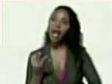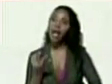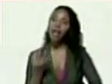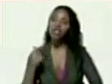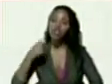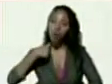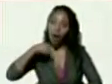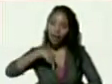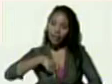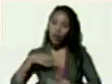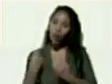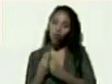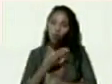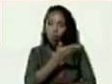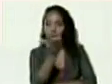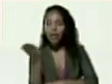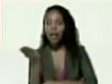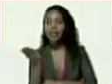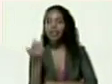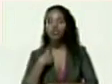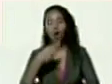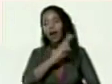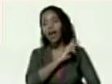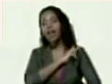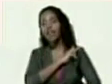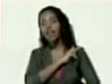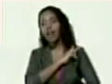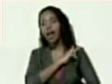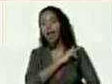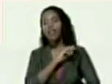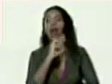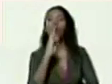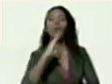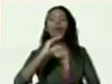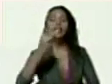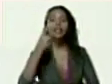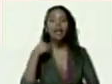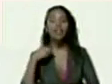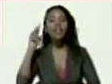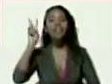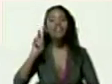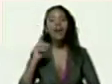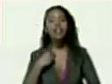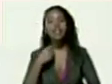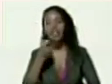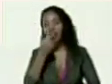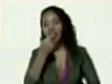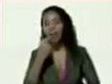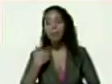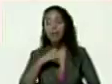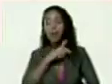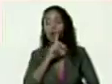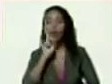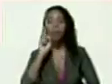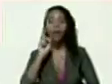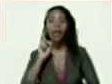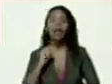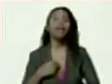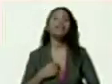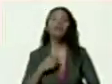con ustedes soy jefa de la VH de Valle Verde mi nombre es Beatriz Maduro represento el centro